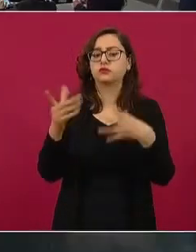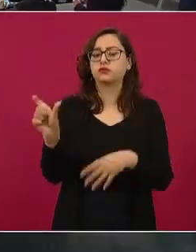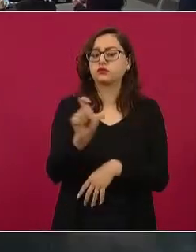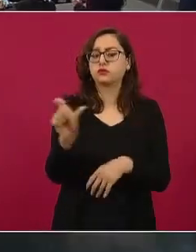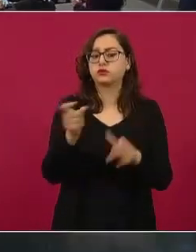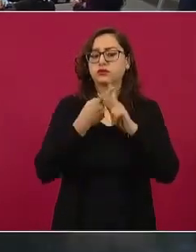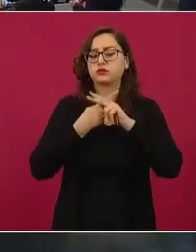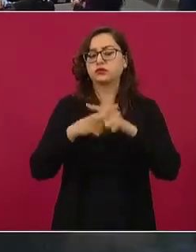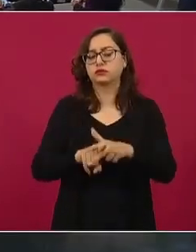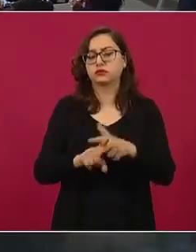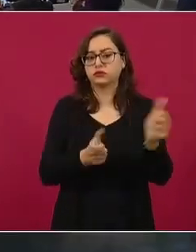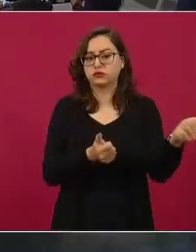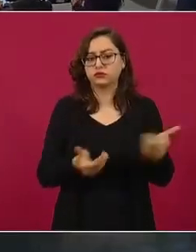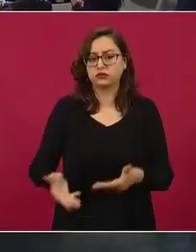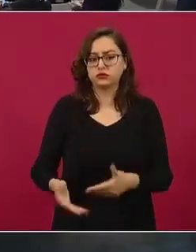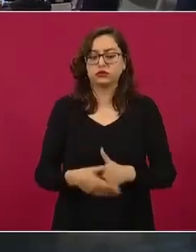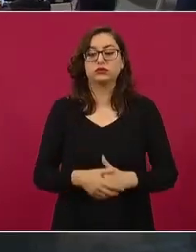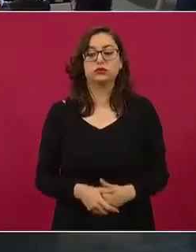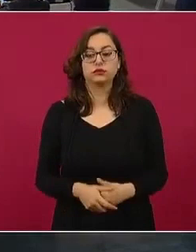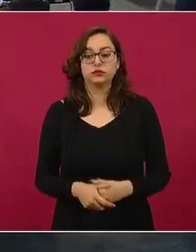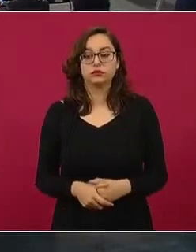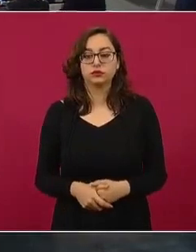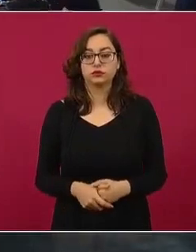comenzarían a utilizarse en el país. Gracias.